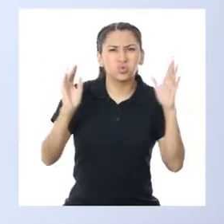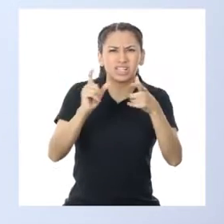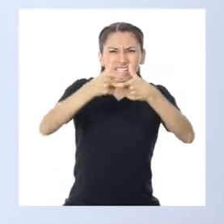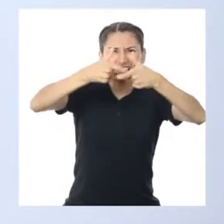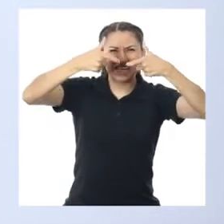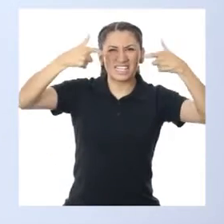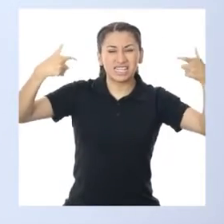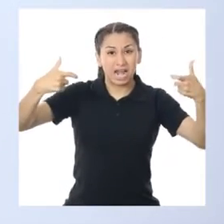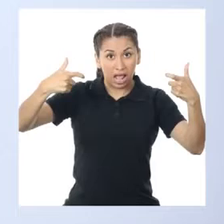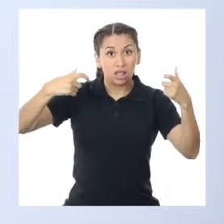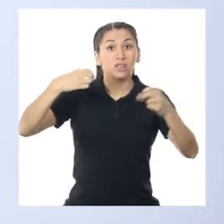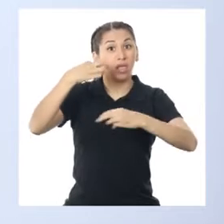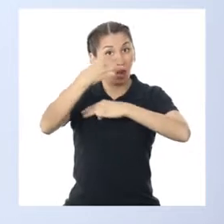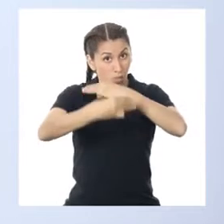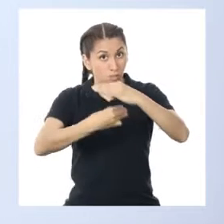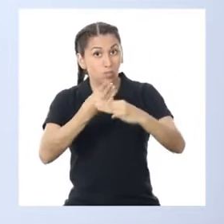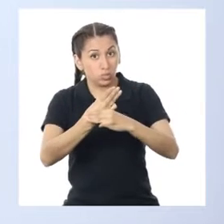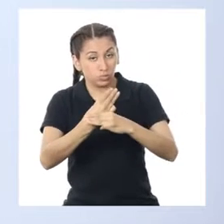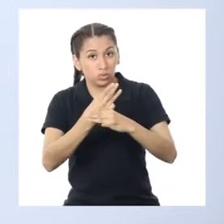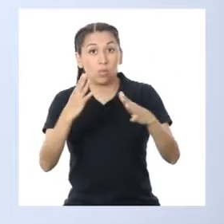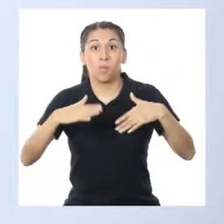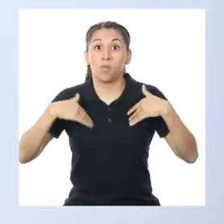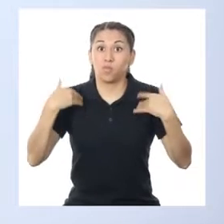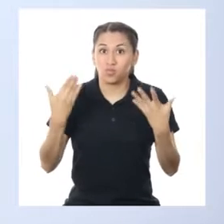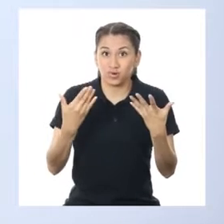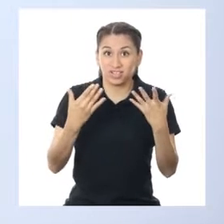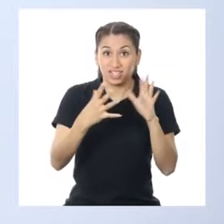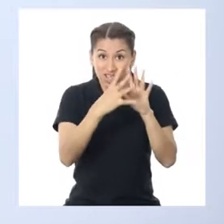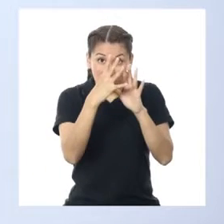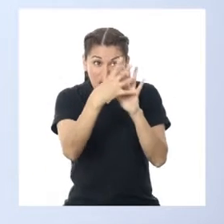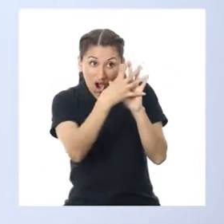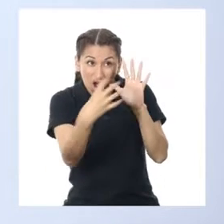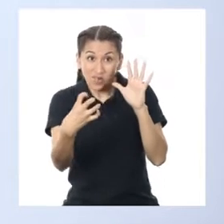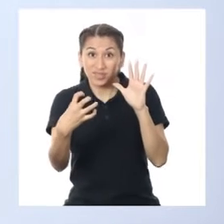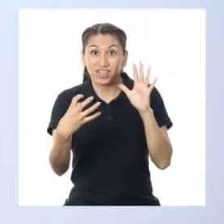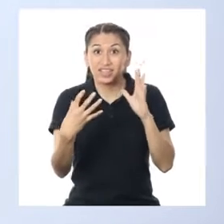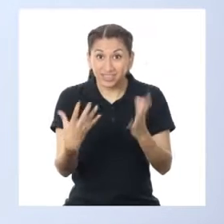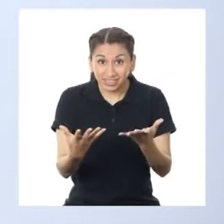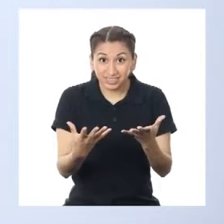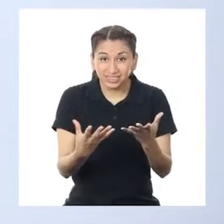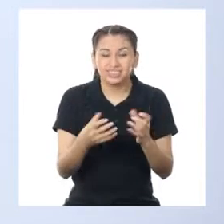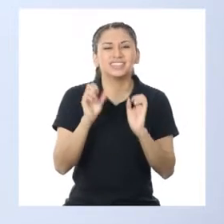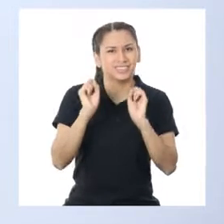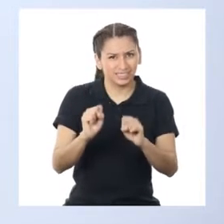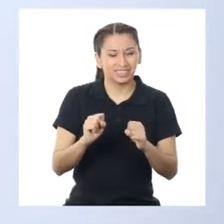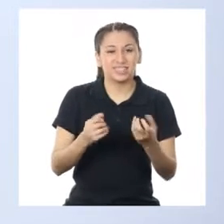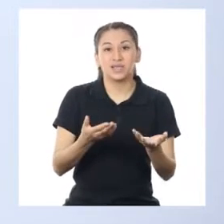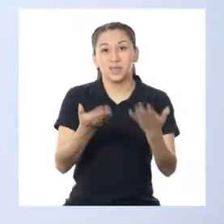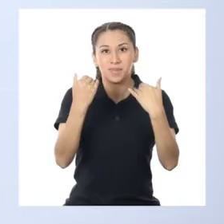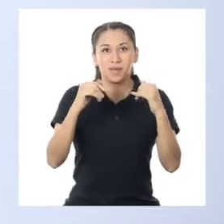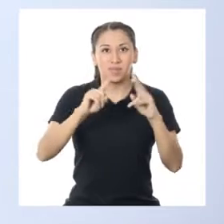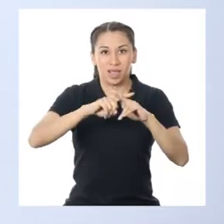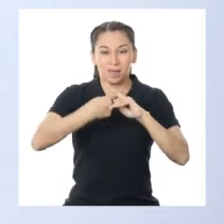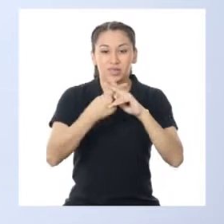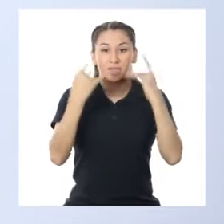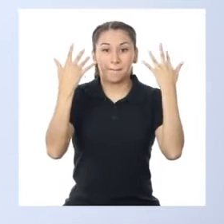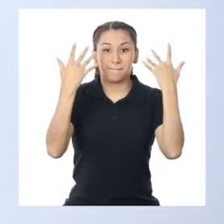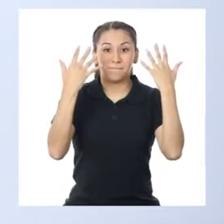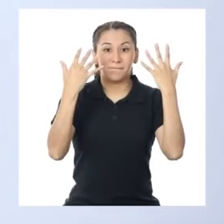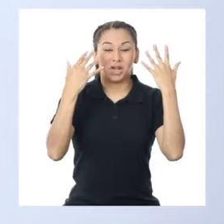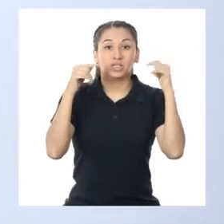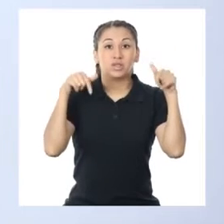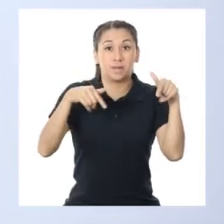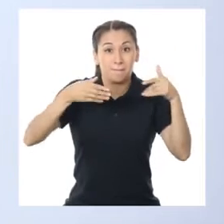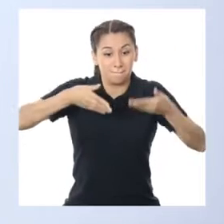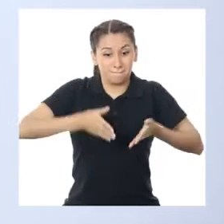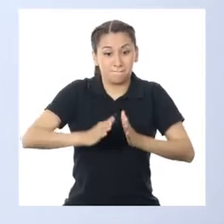grandes del mundo. ¿Podemos imitar el vuelo del cóndor? ¡Claro que sí! Para eso vamos a mover los brazos. Empezamos